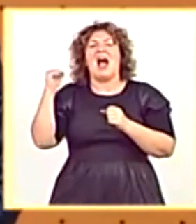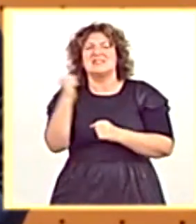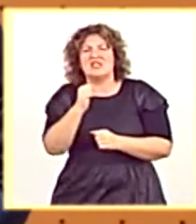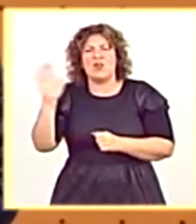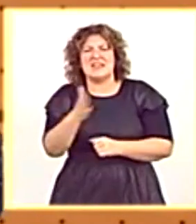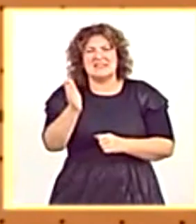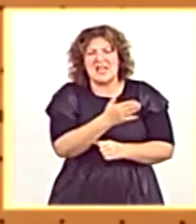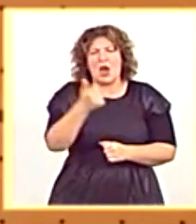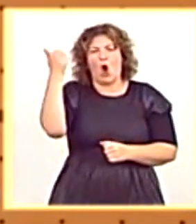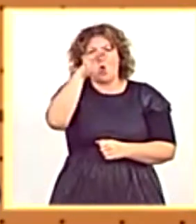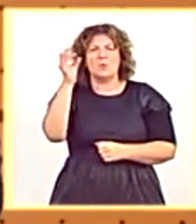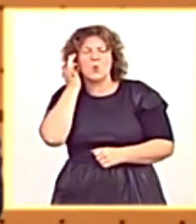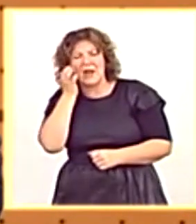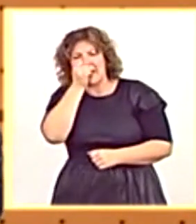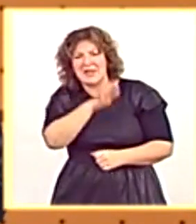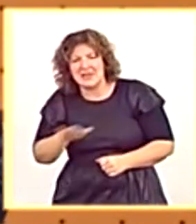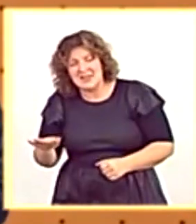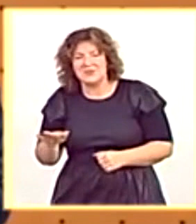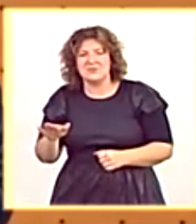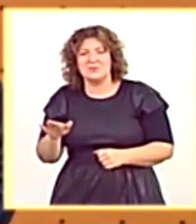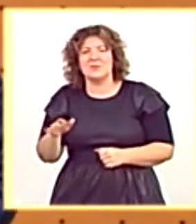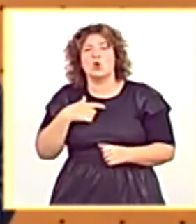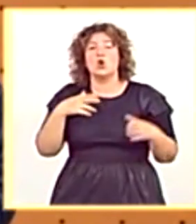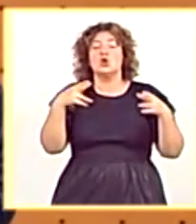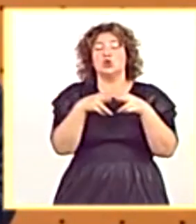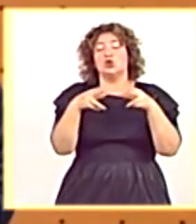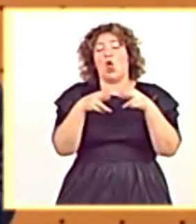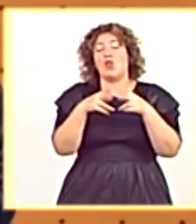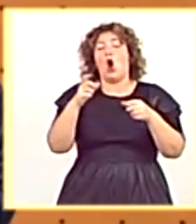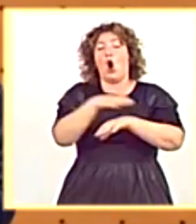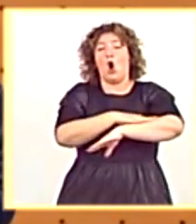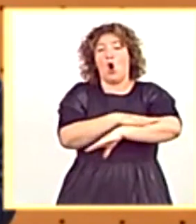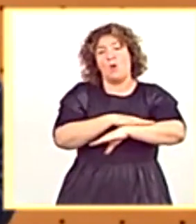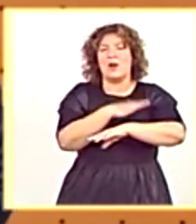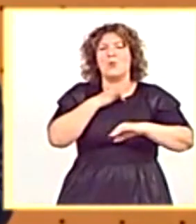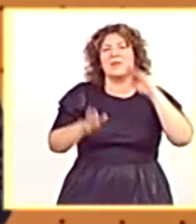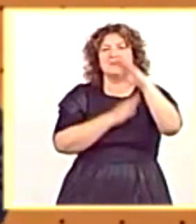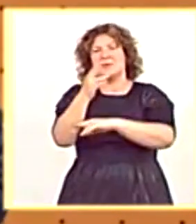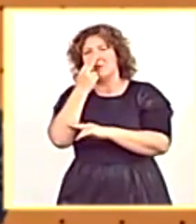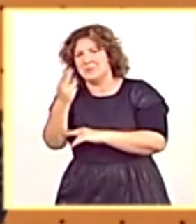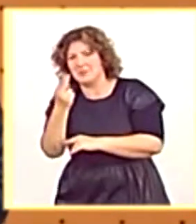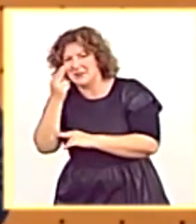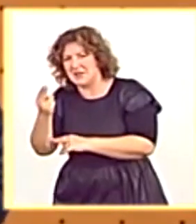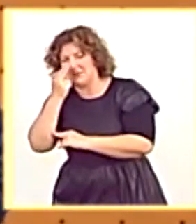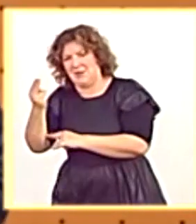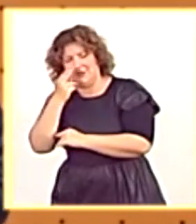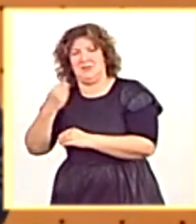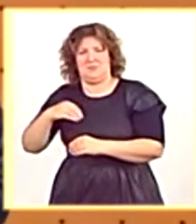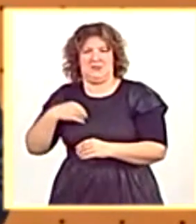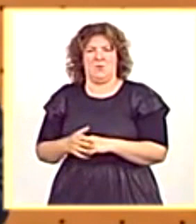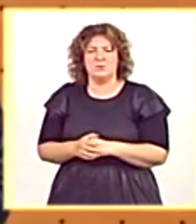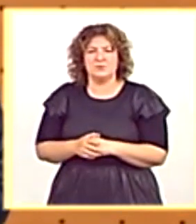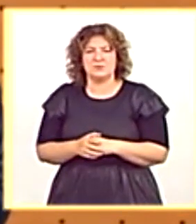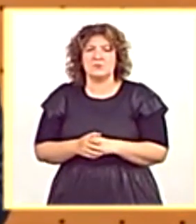niños, señor Sánchez, permitiendo las visitas de sus socios de Gobierno a las cárceles a visitar a estos criminales. Y, al mismo